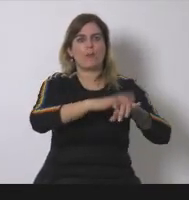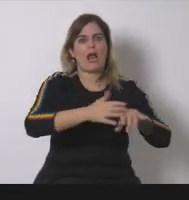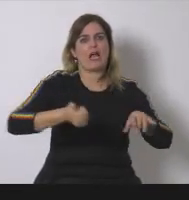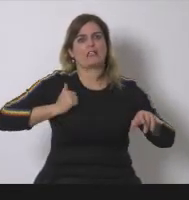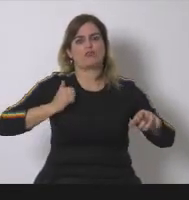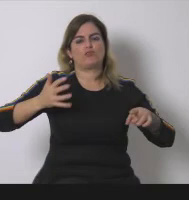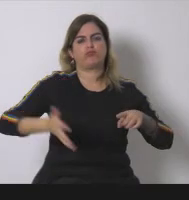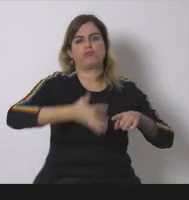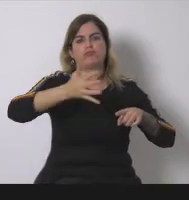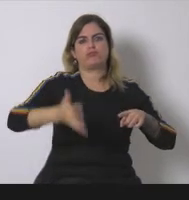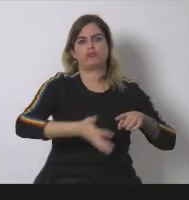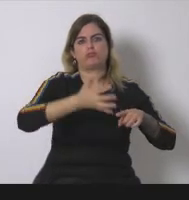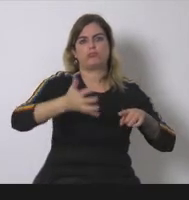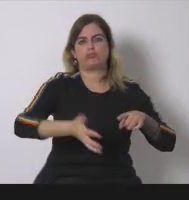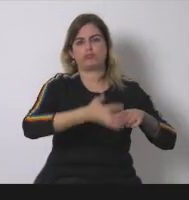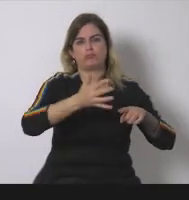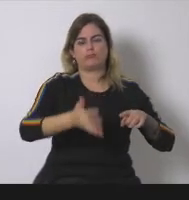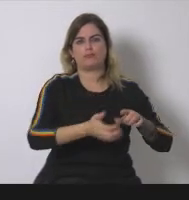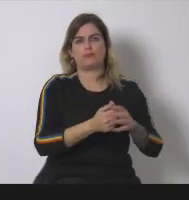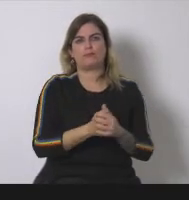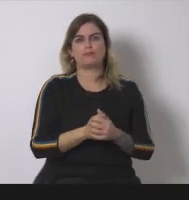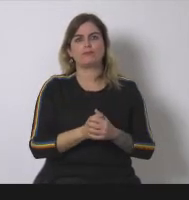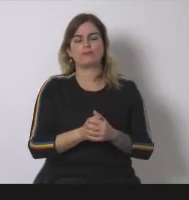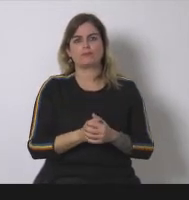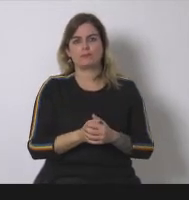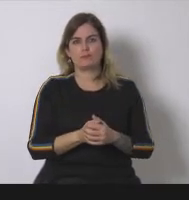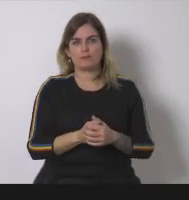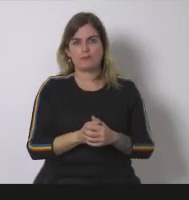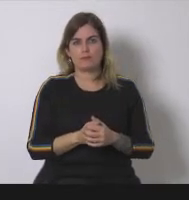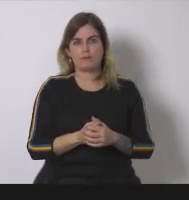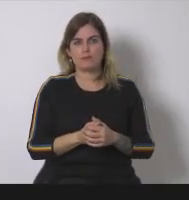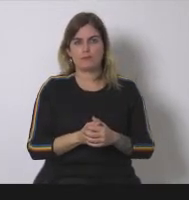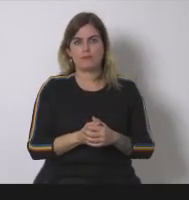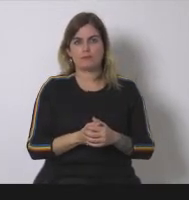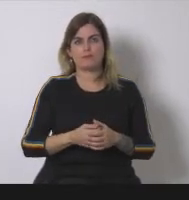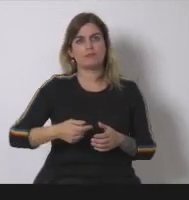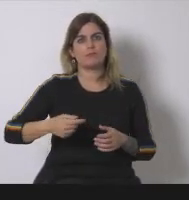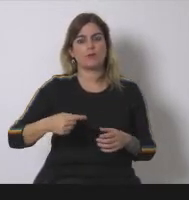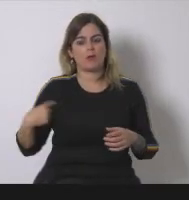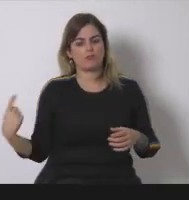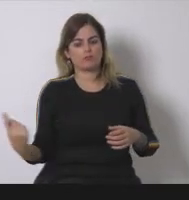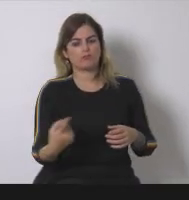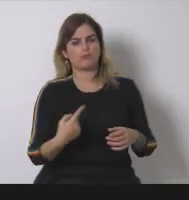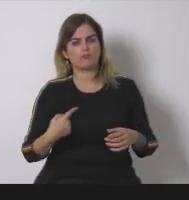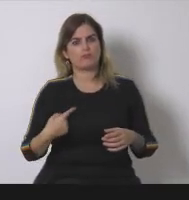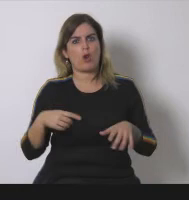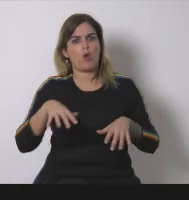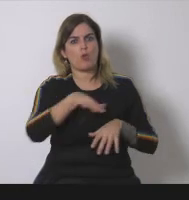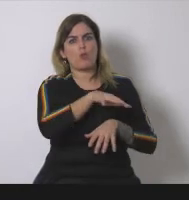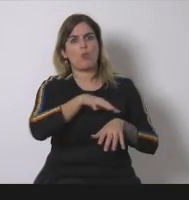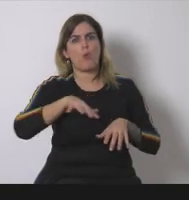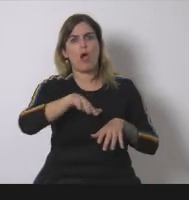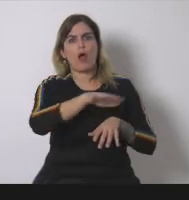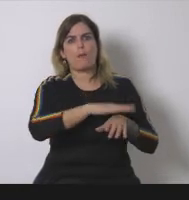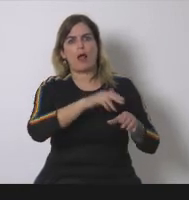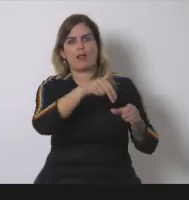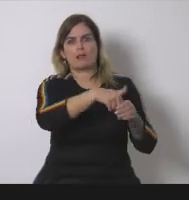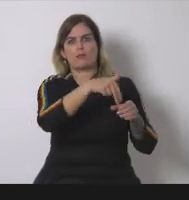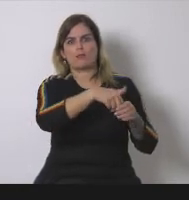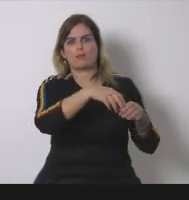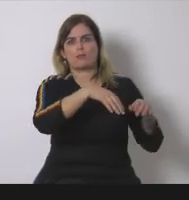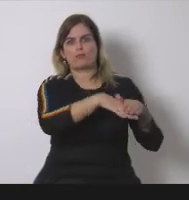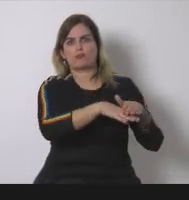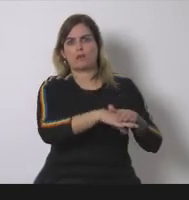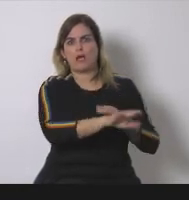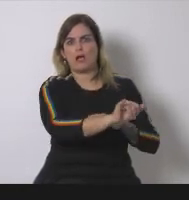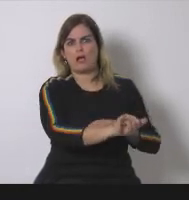igual que ahora localizamos territorios donde extraer petróleo gas natural o otras materias primeras